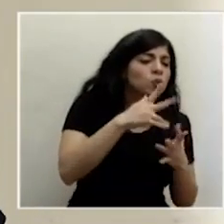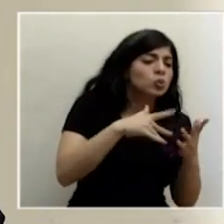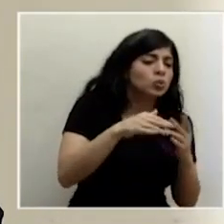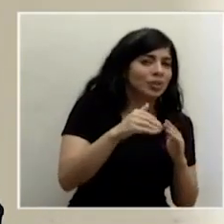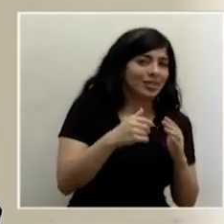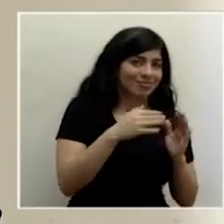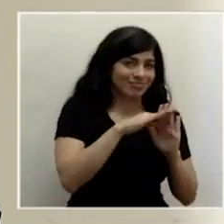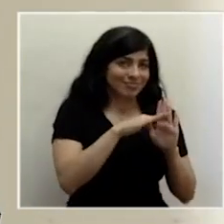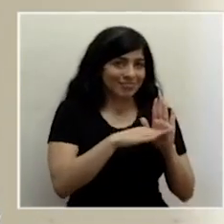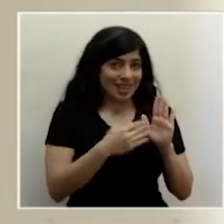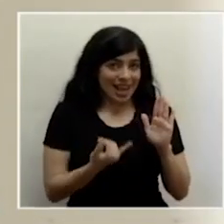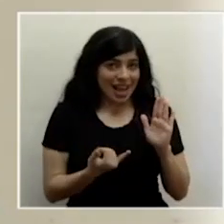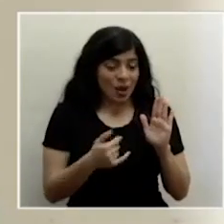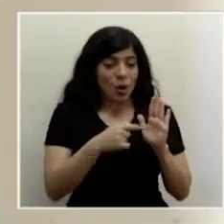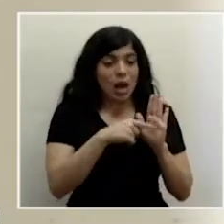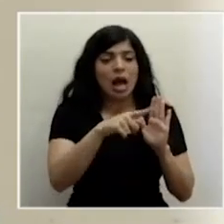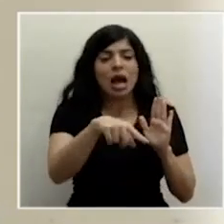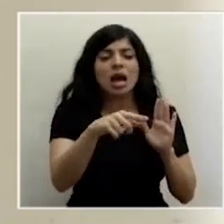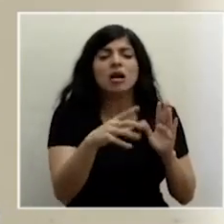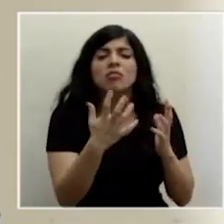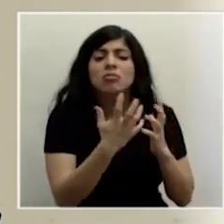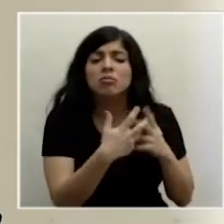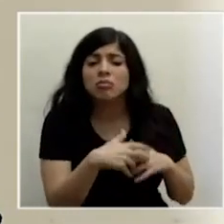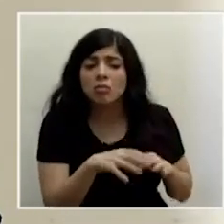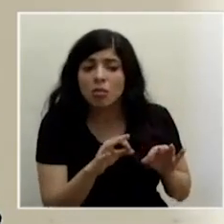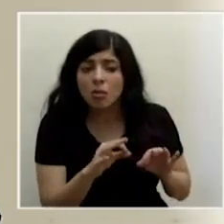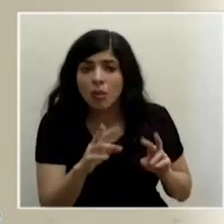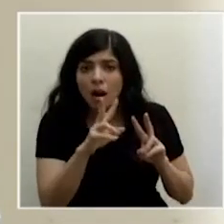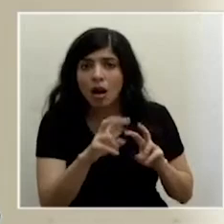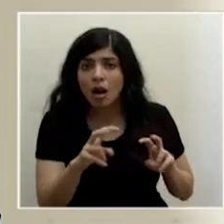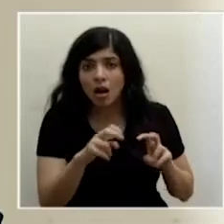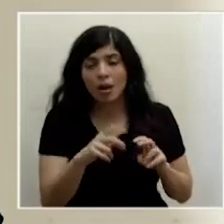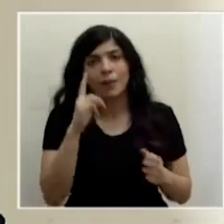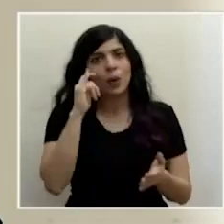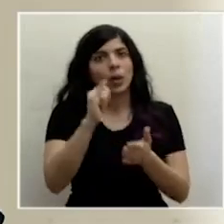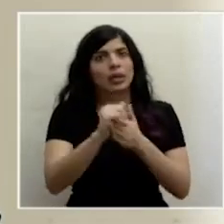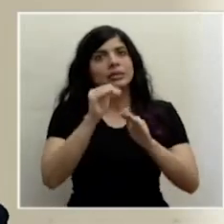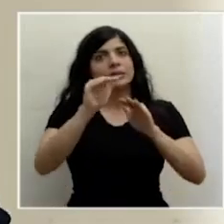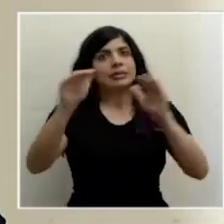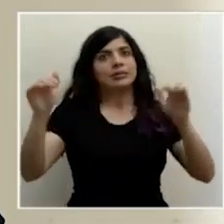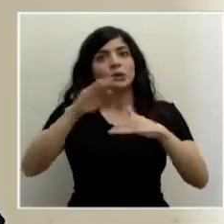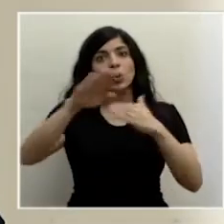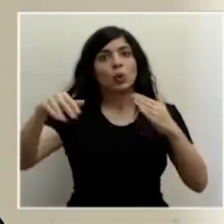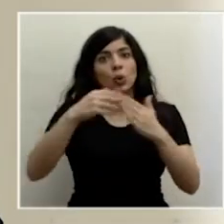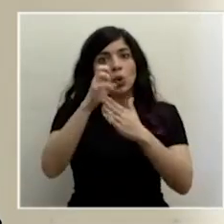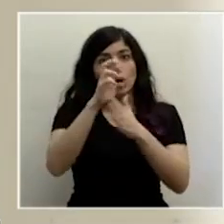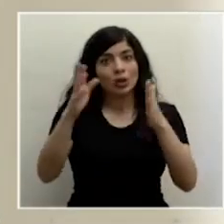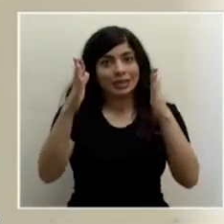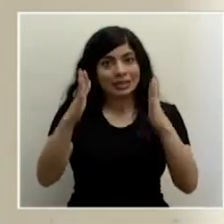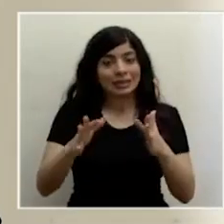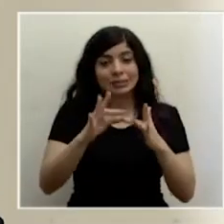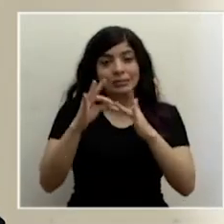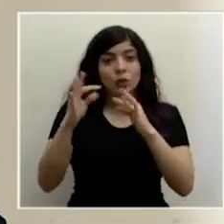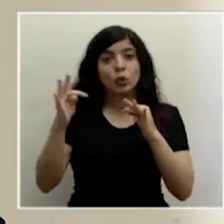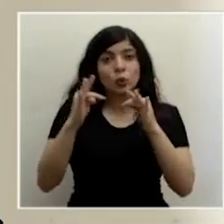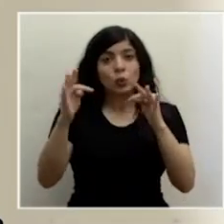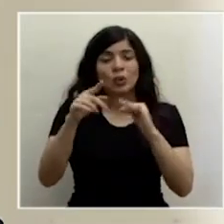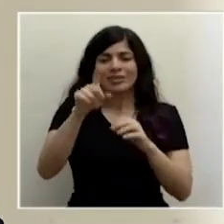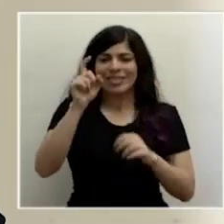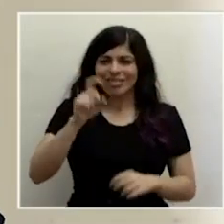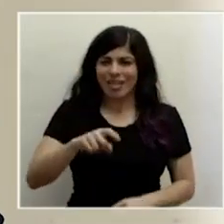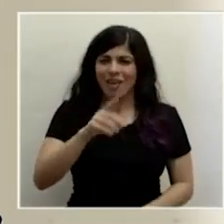disposiciones que tenemos el día de hoy. Y de ahí que el llamado una vez más a los costarricenses, en este caso los turistas, que sean muy